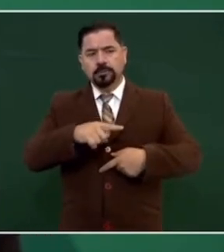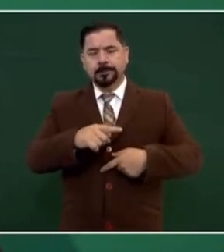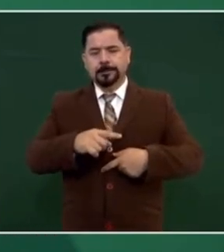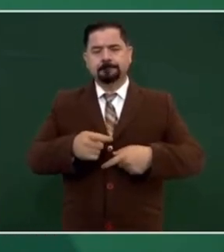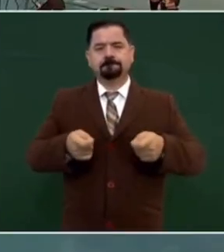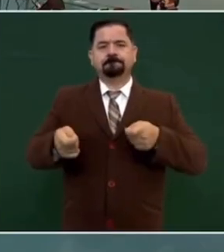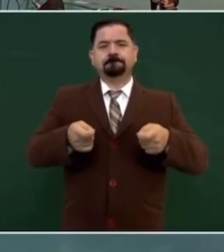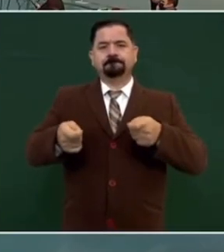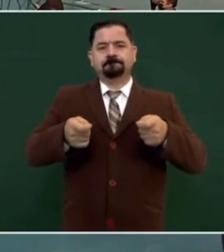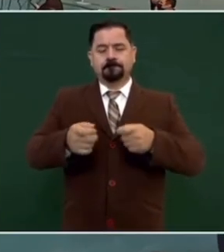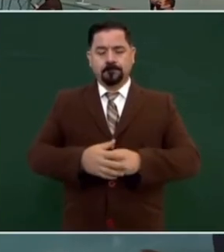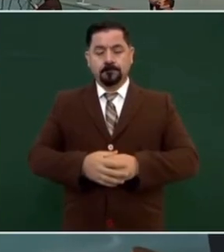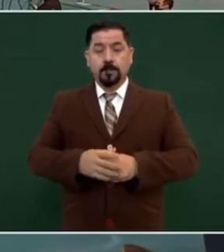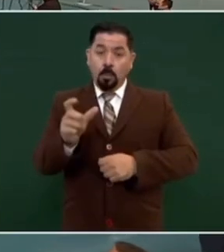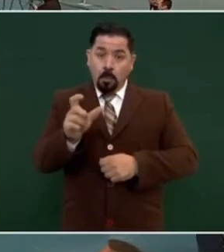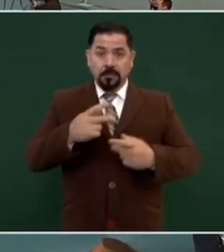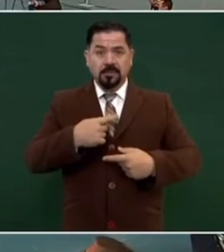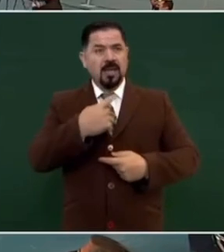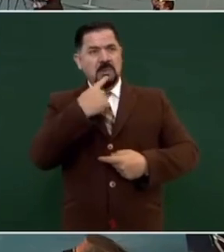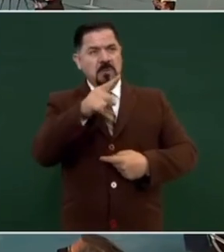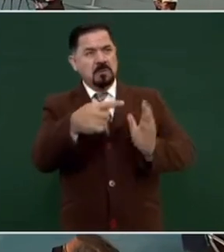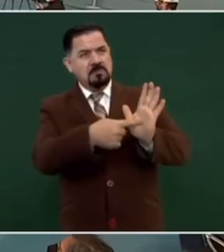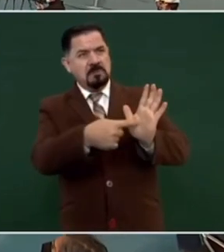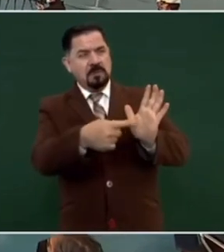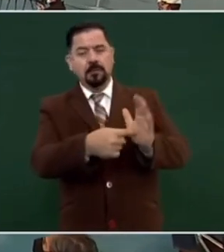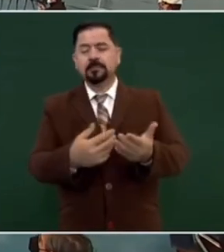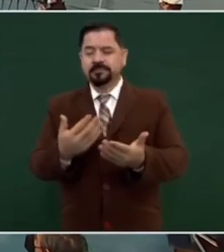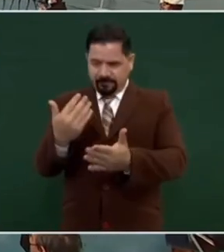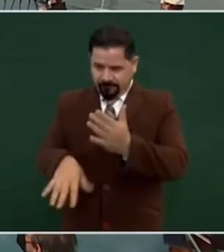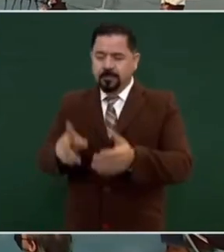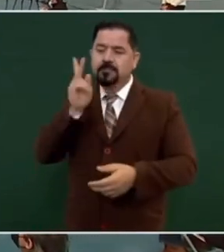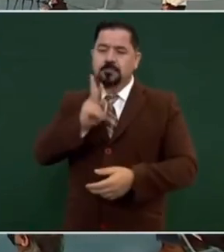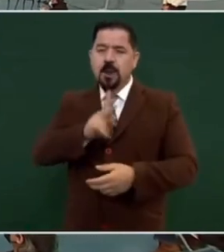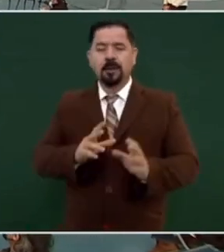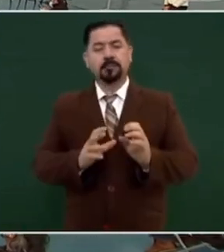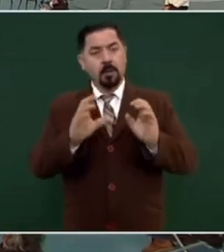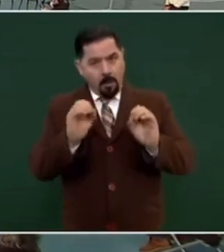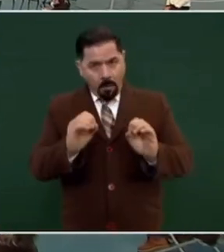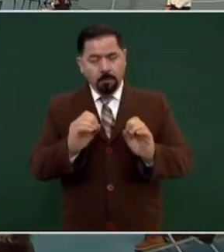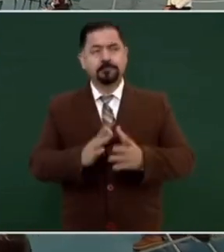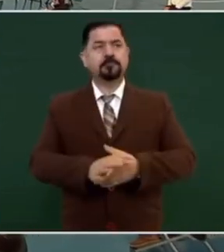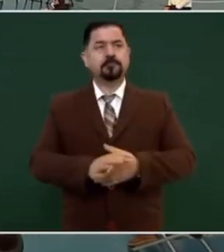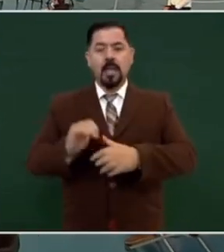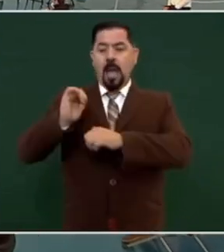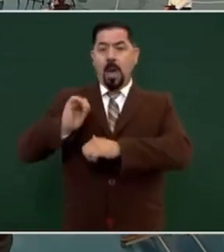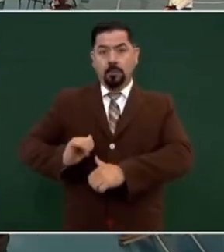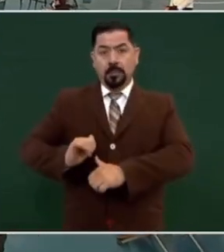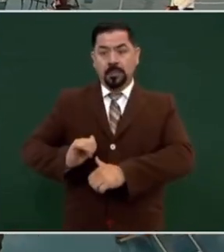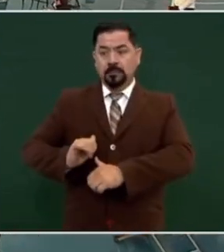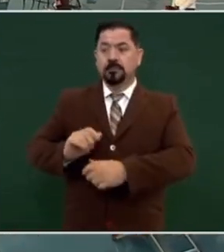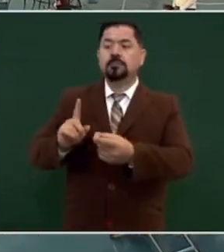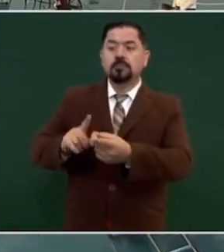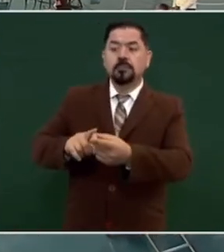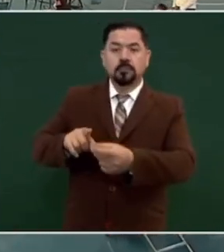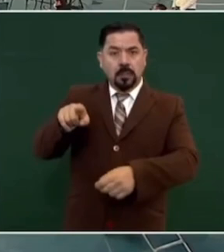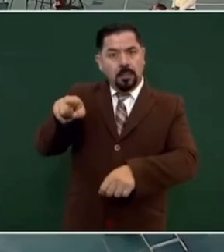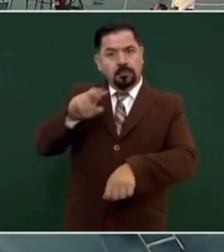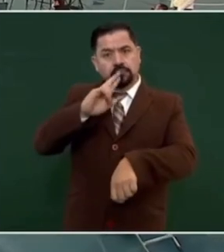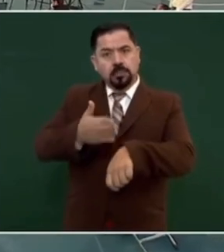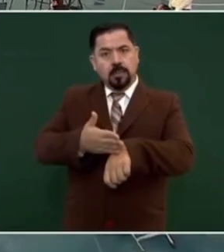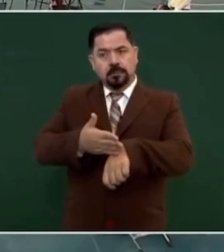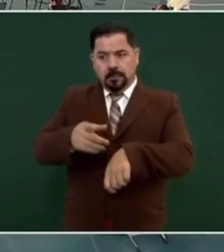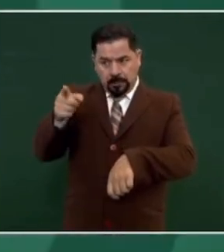denunciemos tengamos pruebas o sea la autoridad competente la encargada de sancionar,